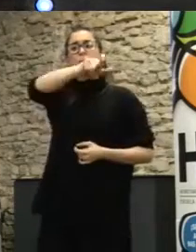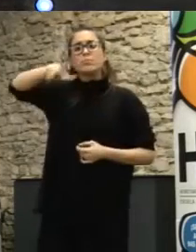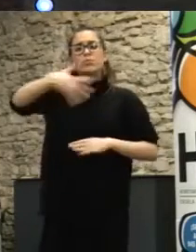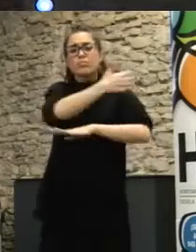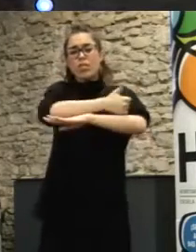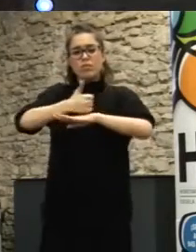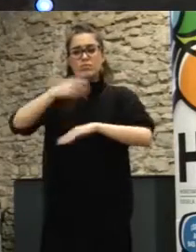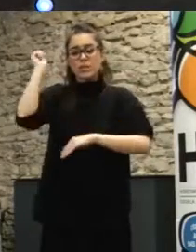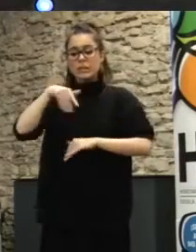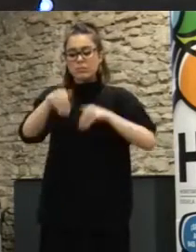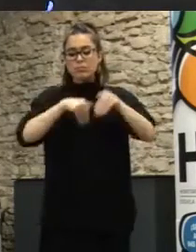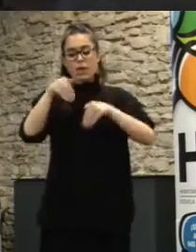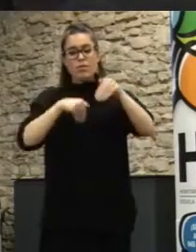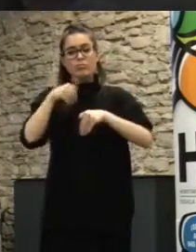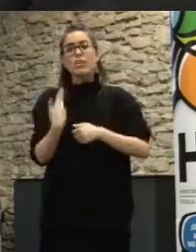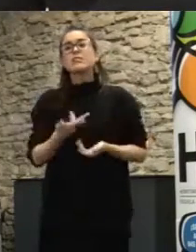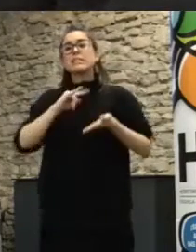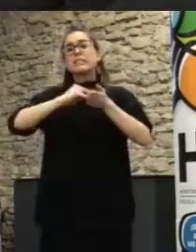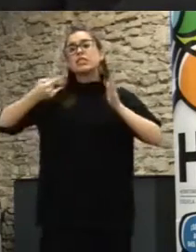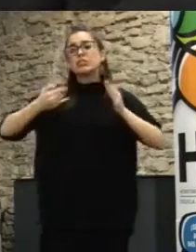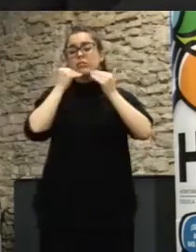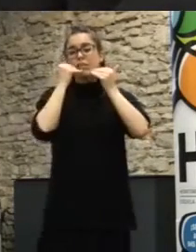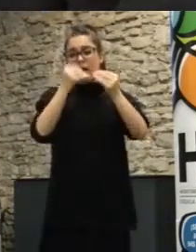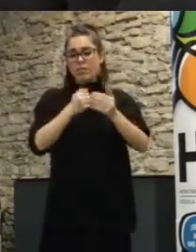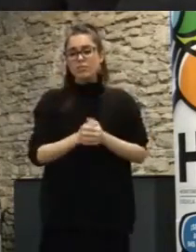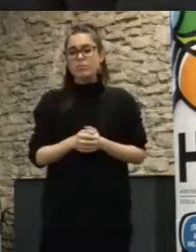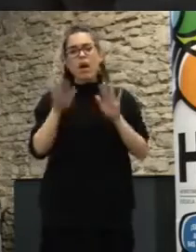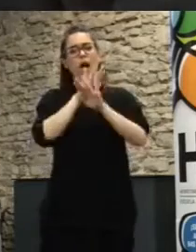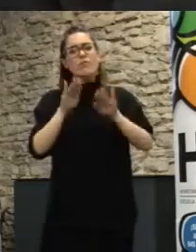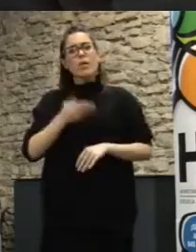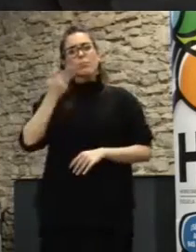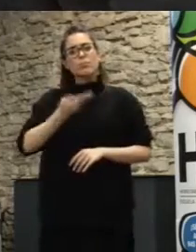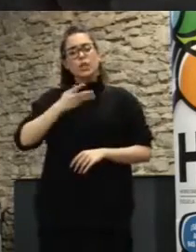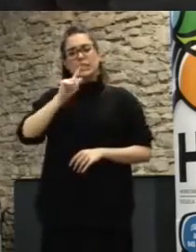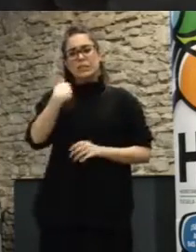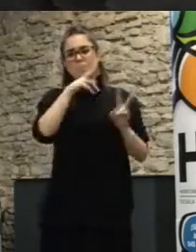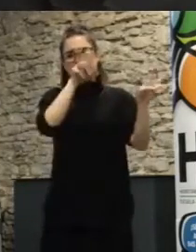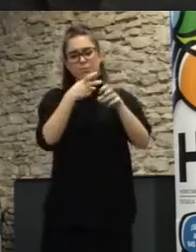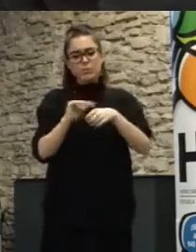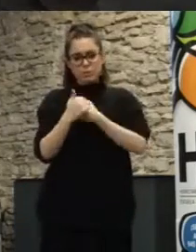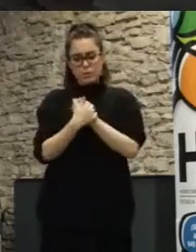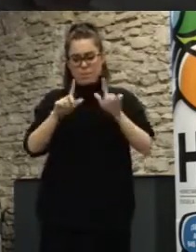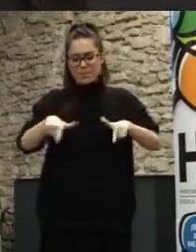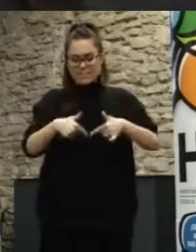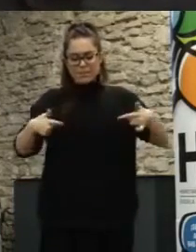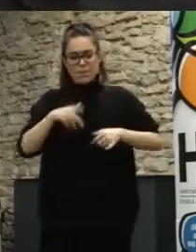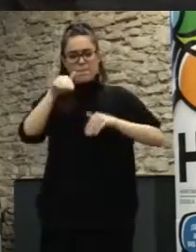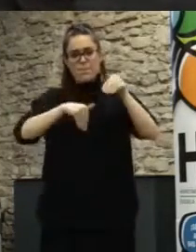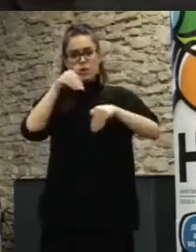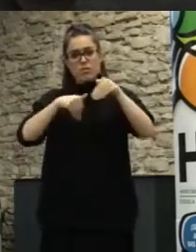las votaciones con tecnología es la otra estrella digamos de esta nueva oleada de participación las plataformas de votación